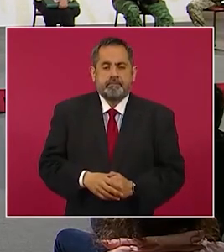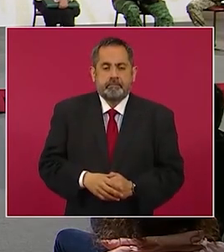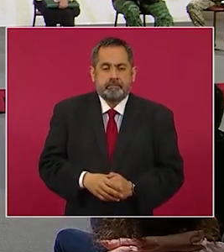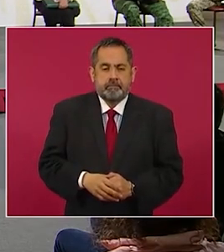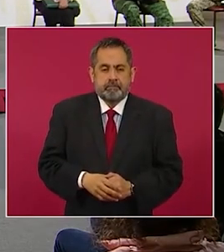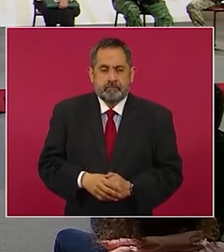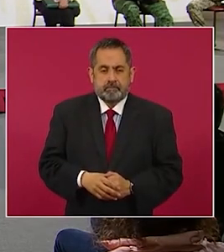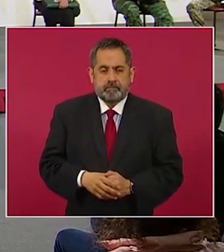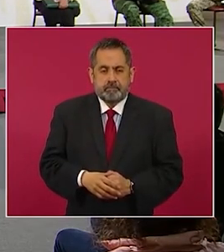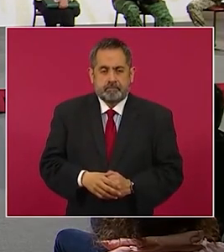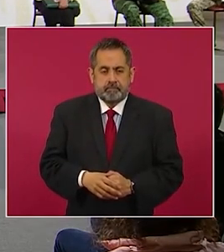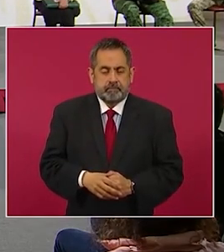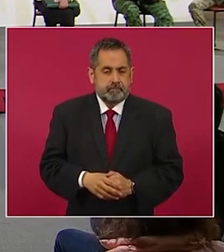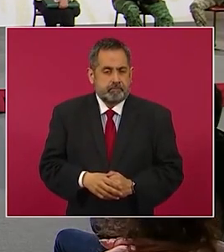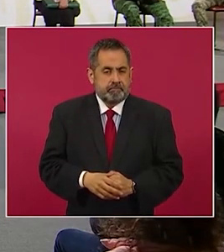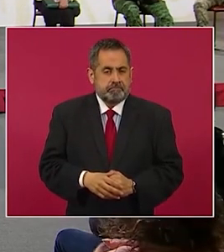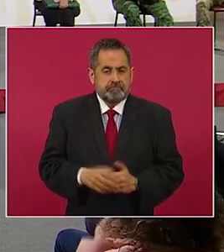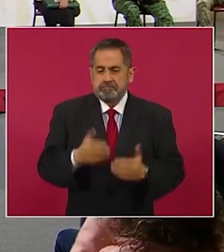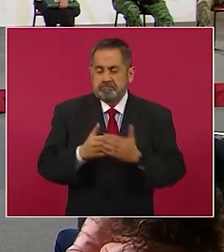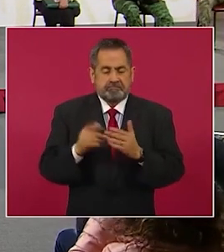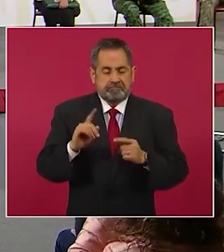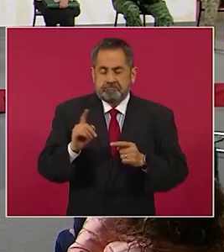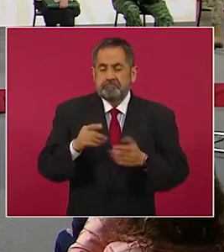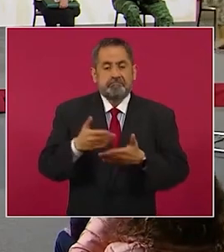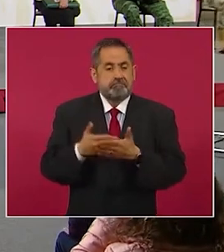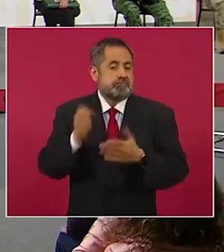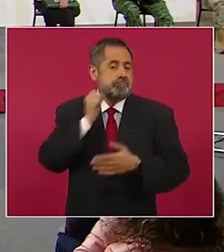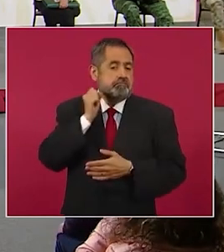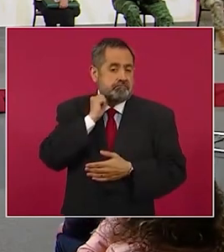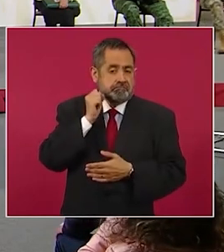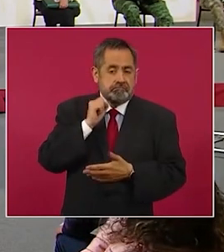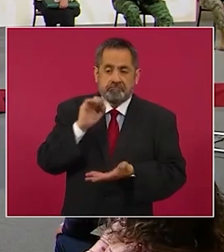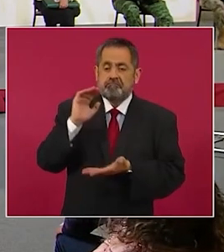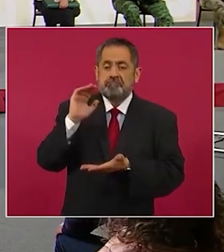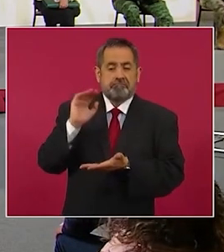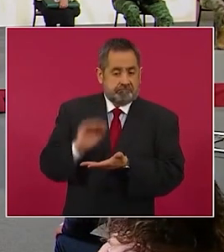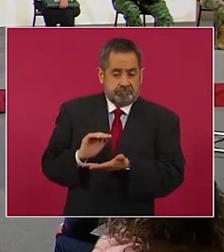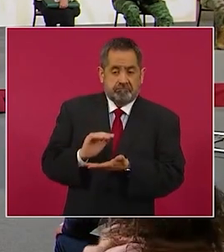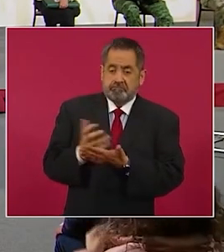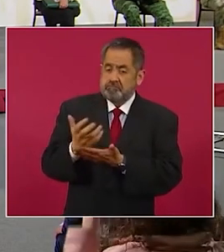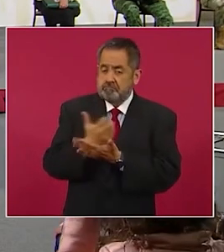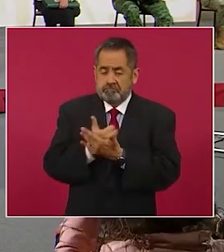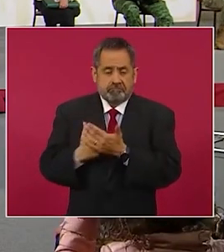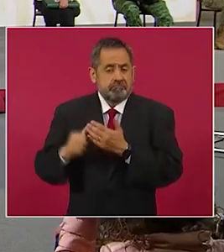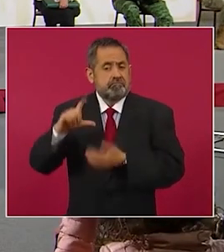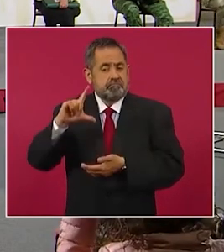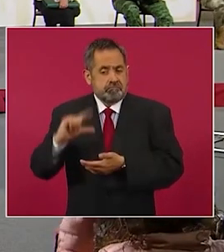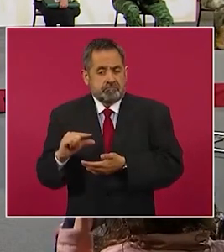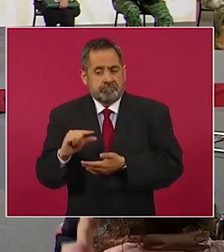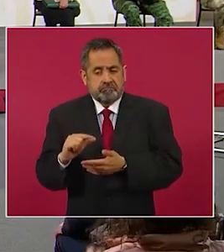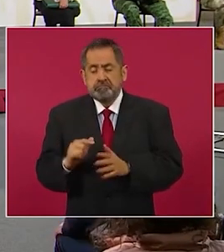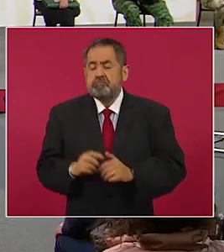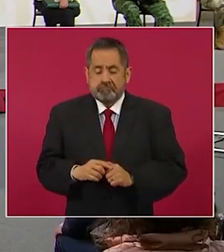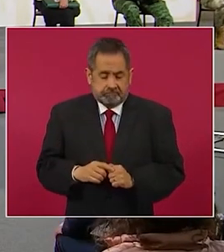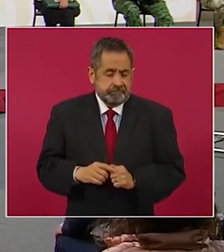Pues ahora ya, este, los senadores se redujeron